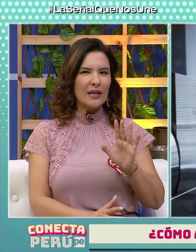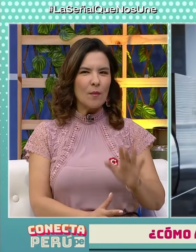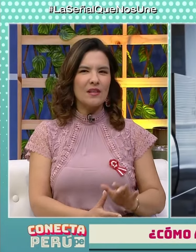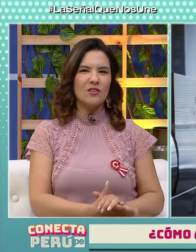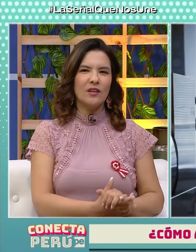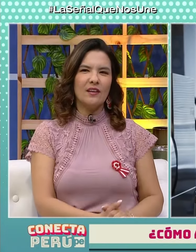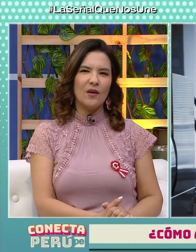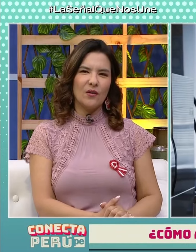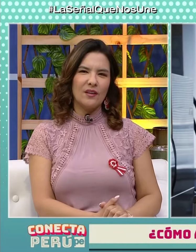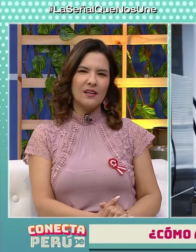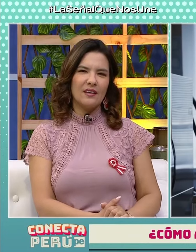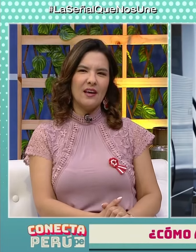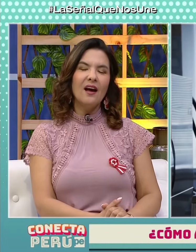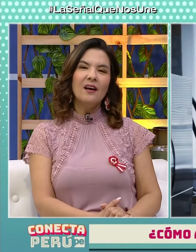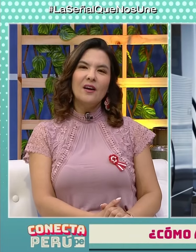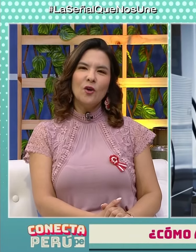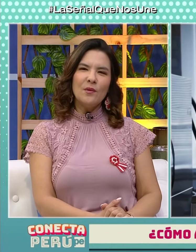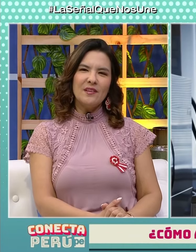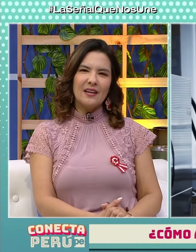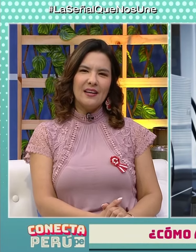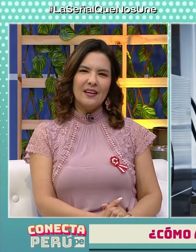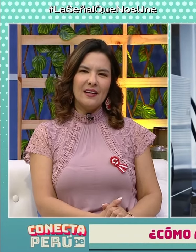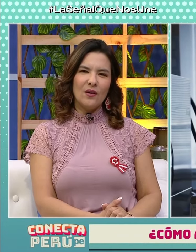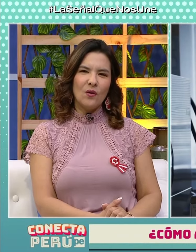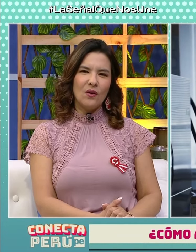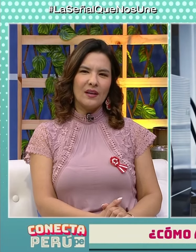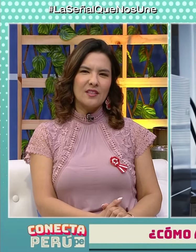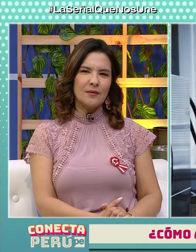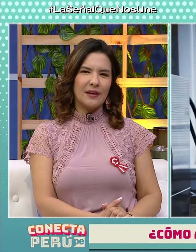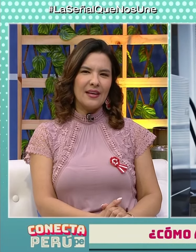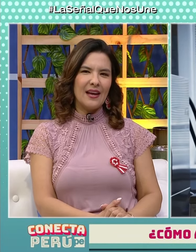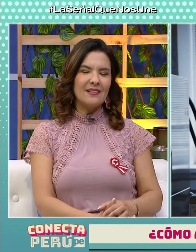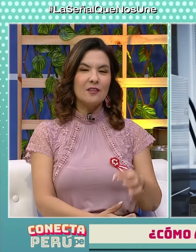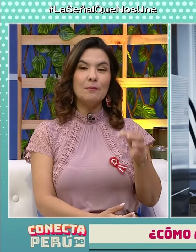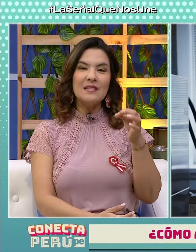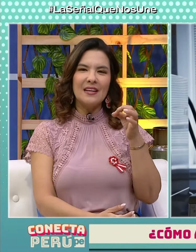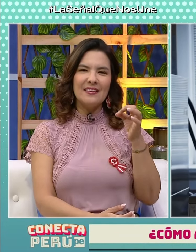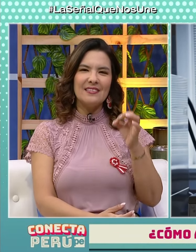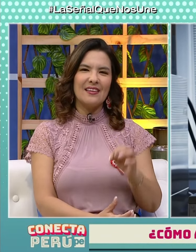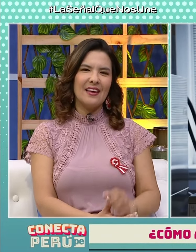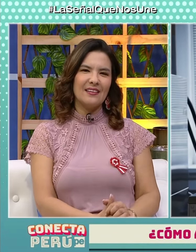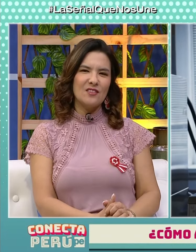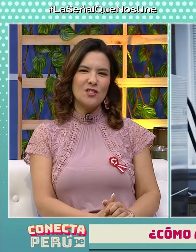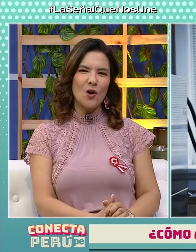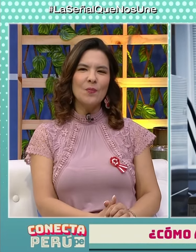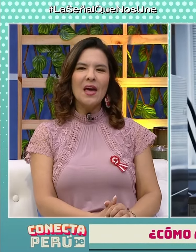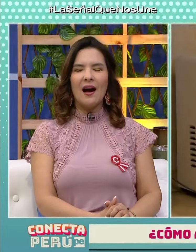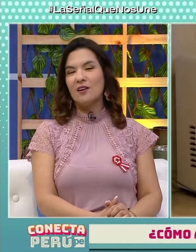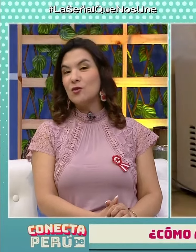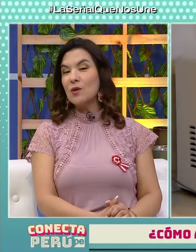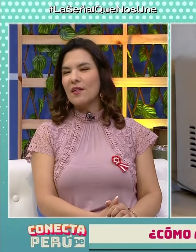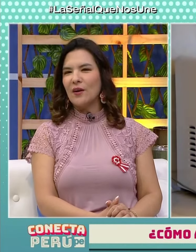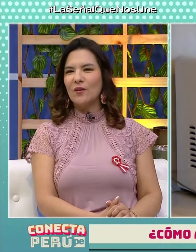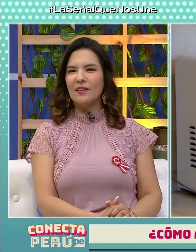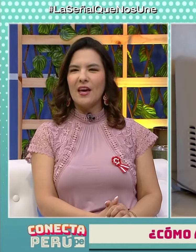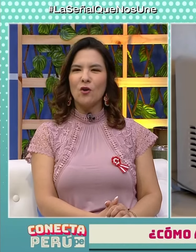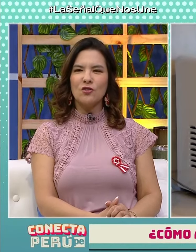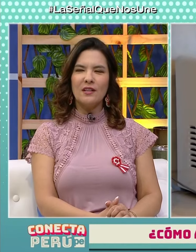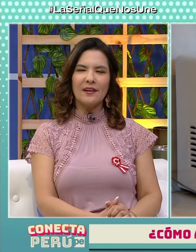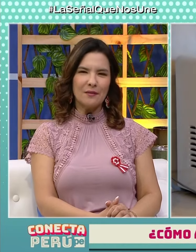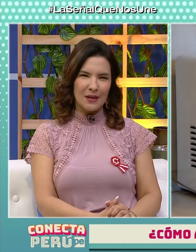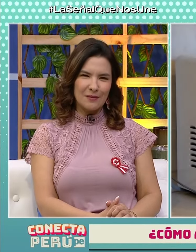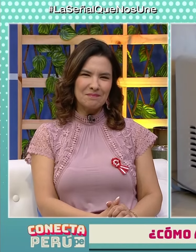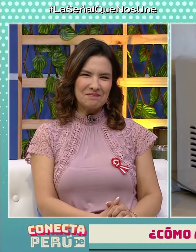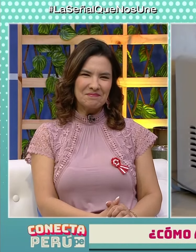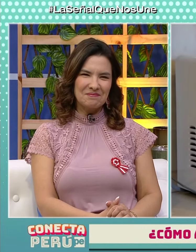darnos algunas recomendaciones de ahorro de energía, nos visita el ingeniero Oscar Chevarría. Él es especialista de atención al ciudadano de